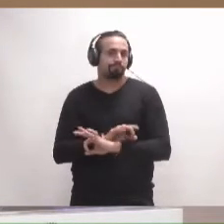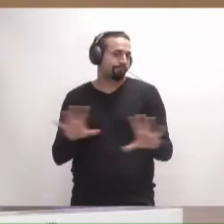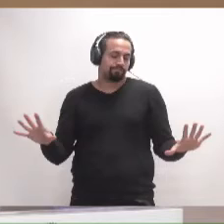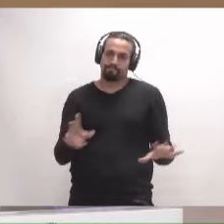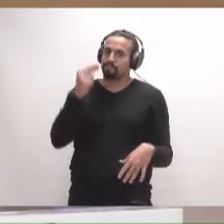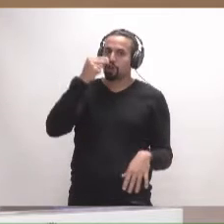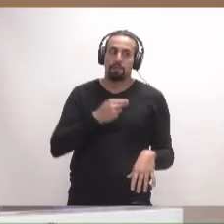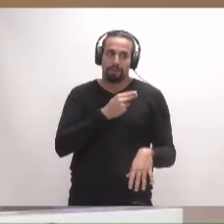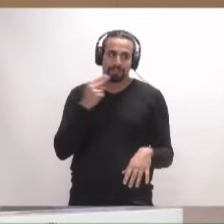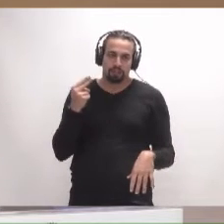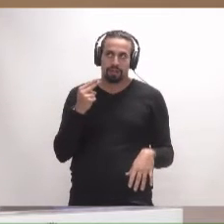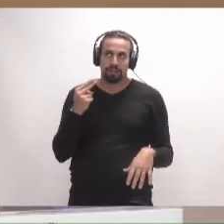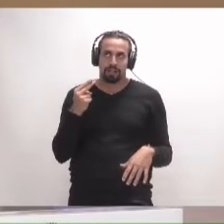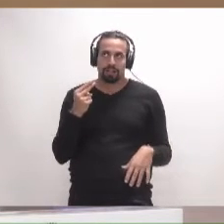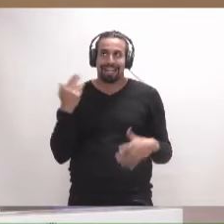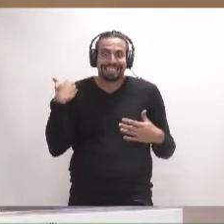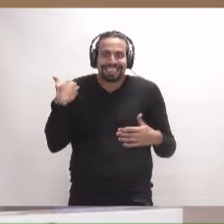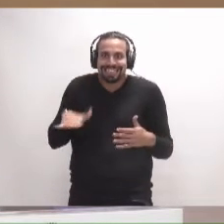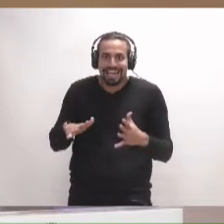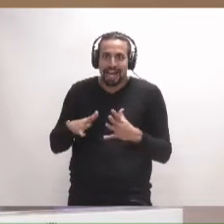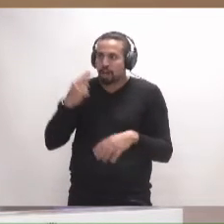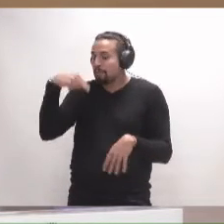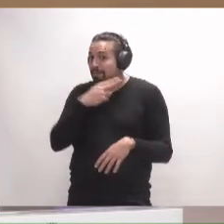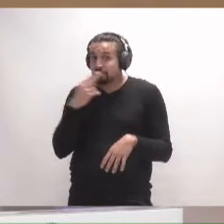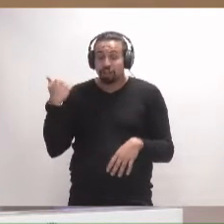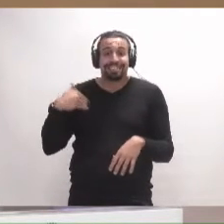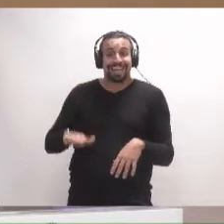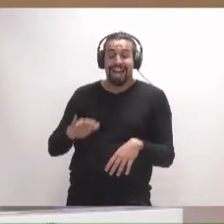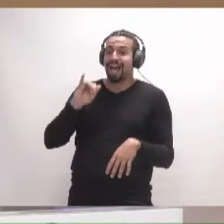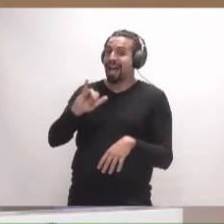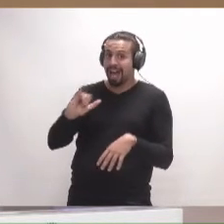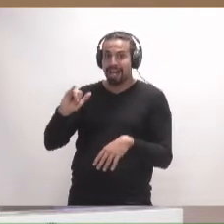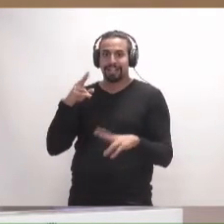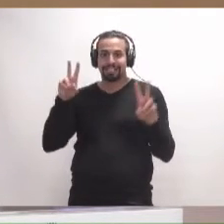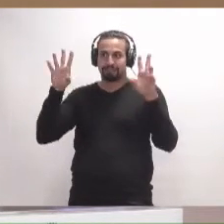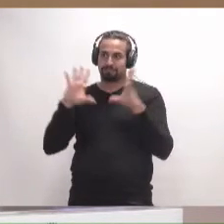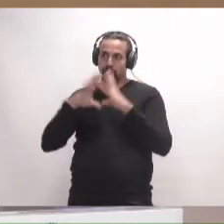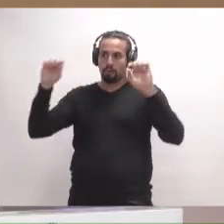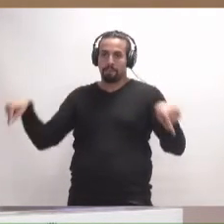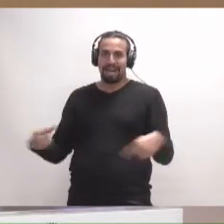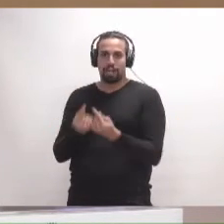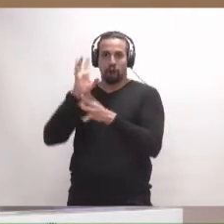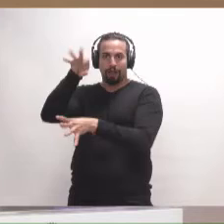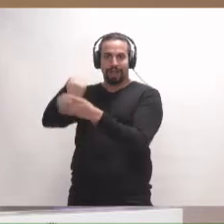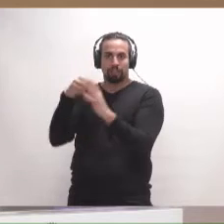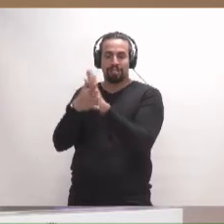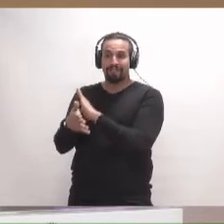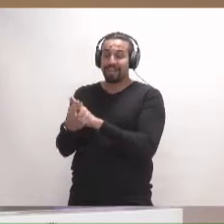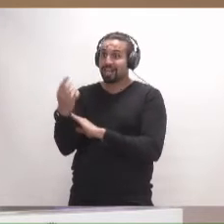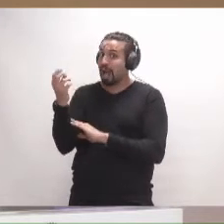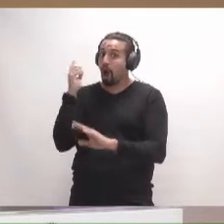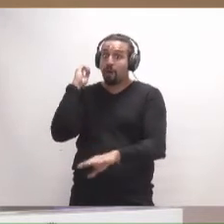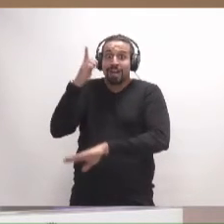el compromiso… Es que ya está adquirido el compromiso cierto en virtud del convenio. Nace la obligación. O sea,